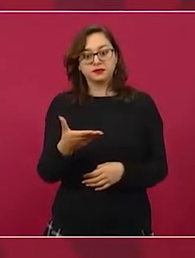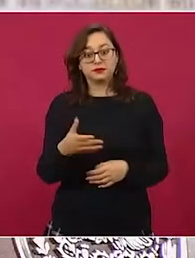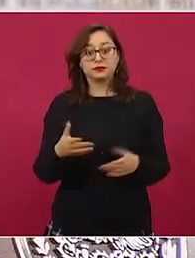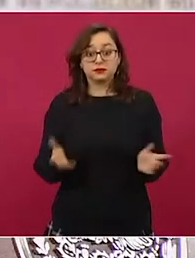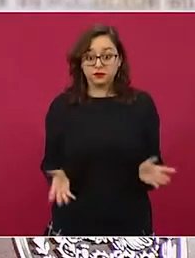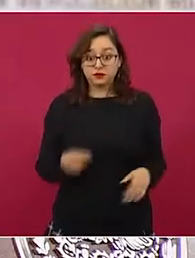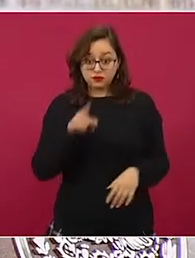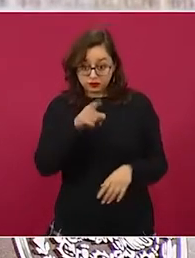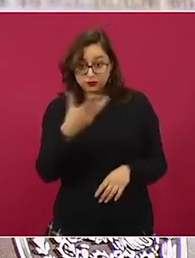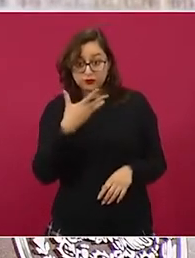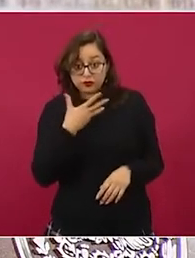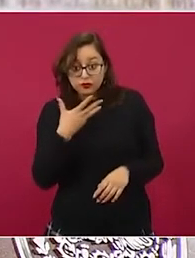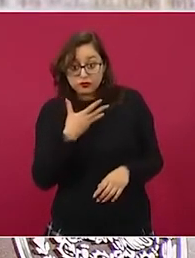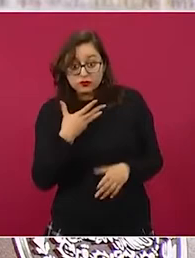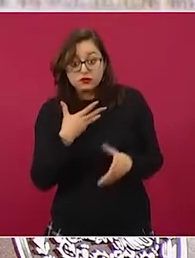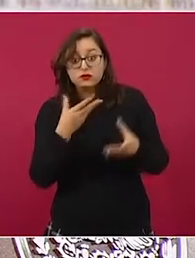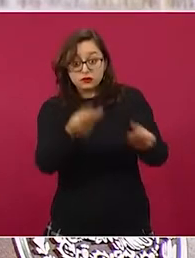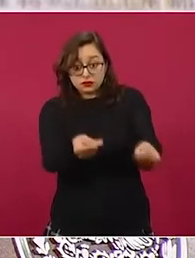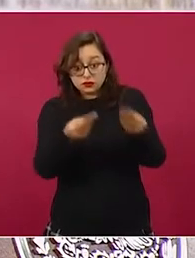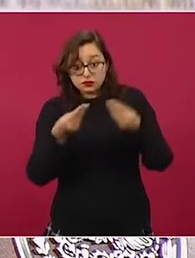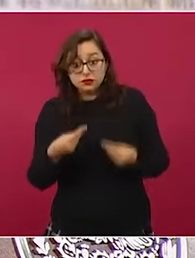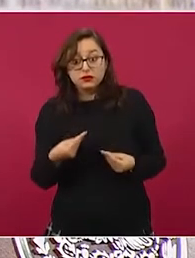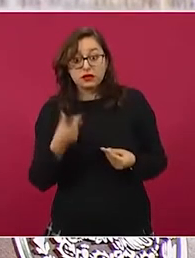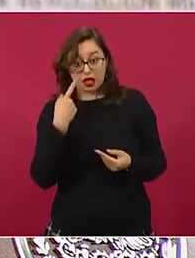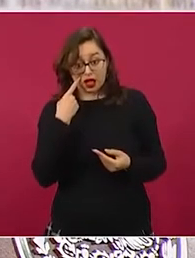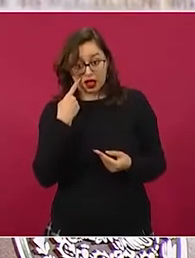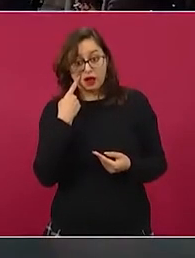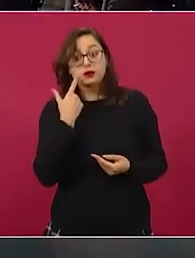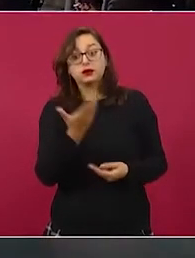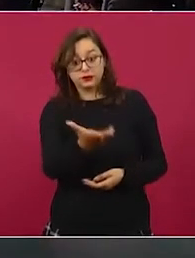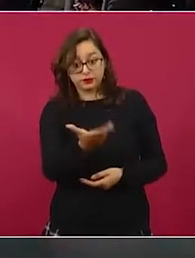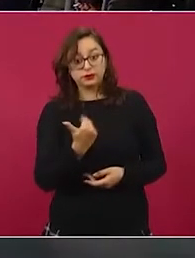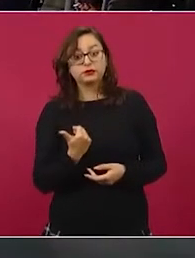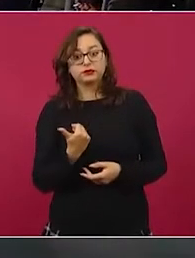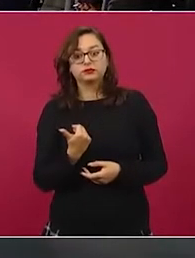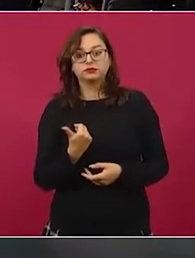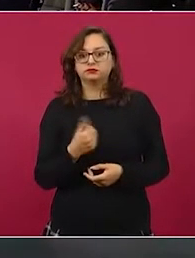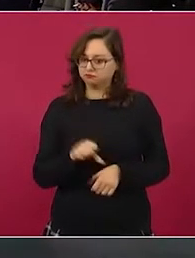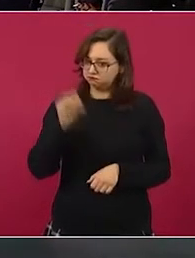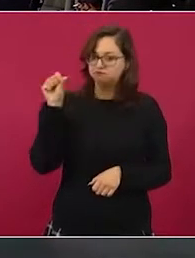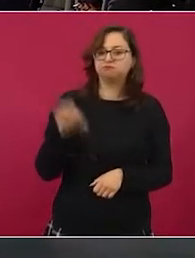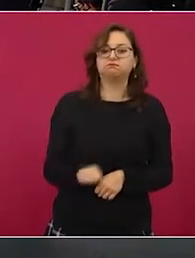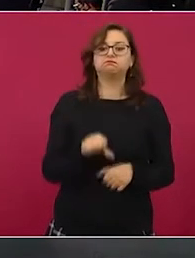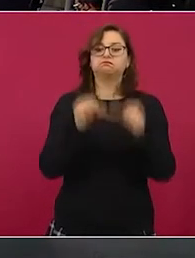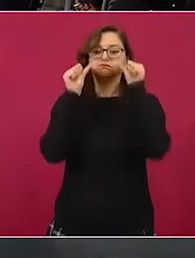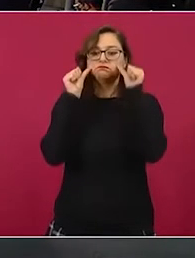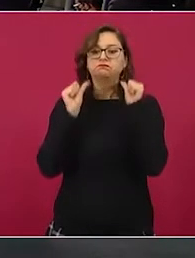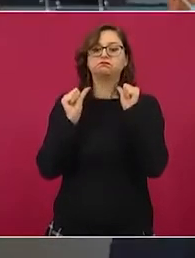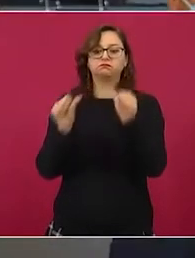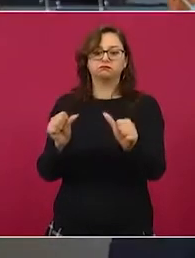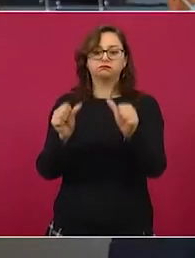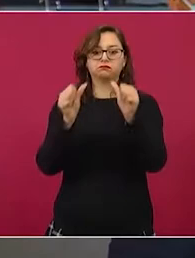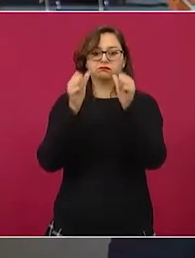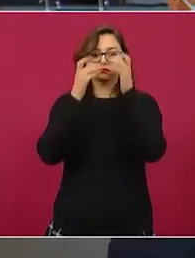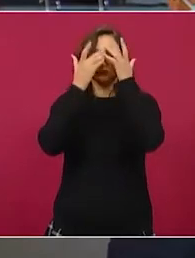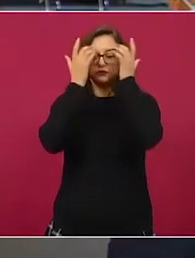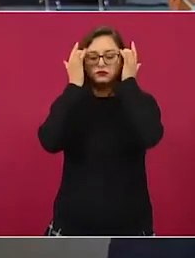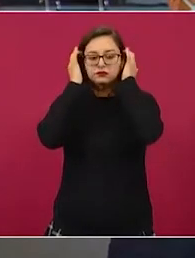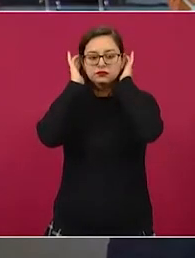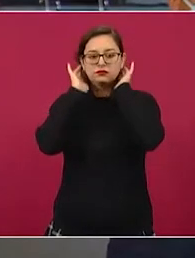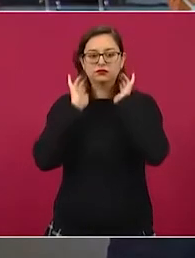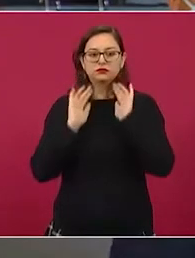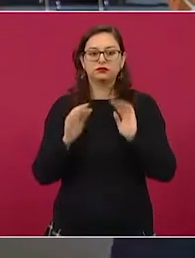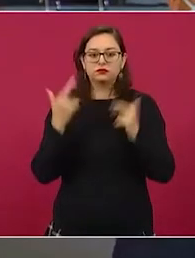tienes las pruebas, las presentas y de inmediato y se revisa también